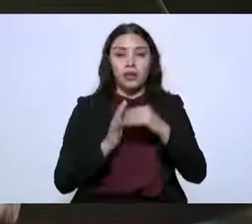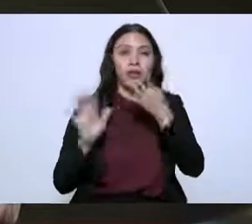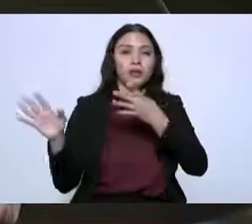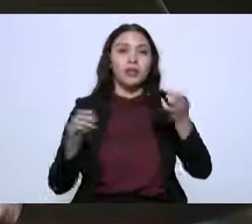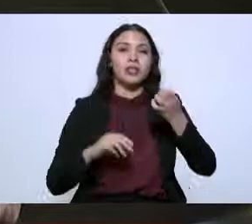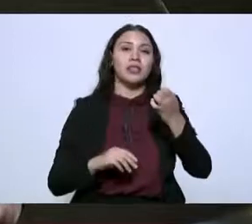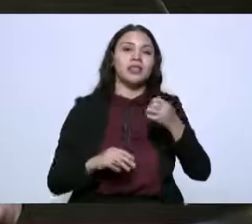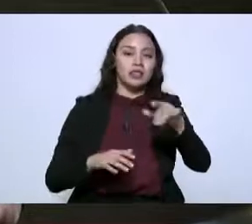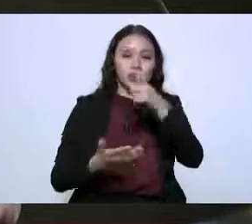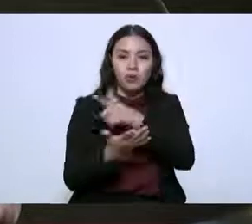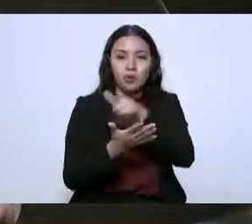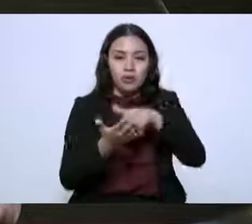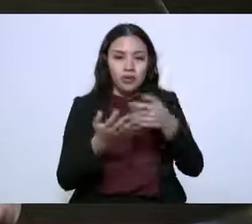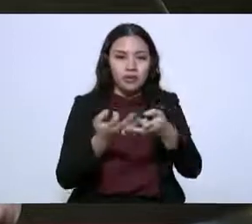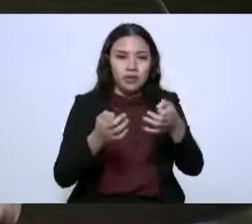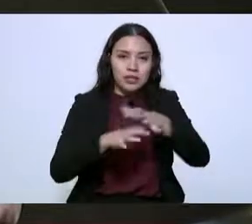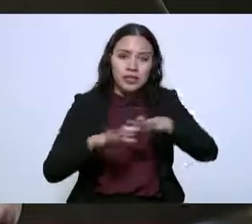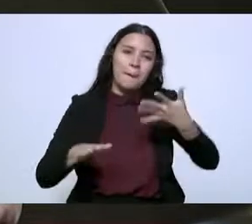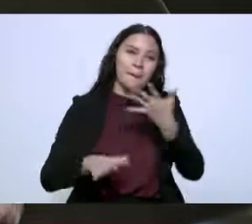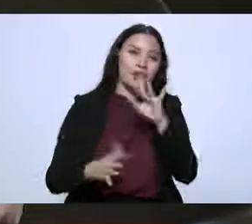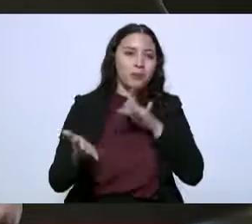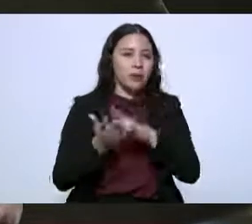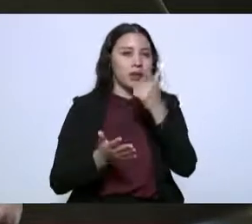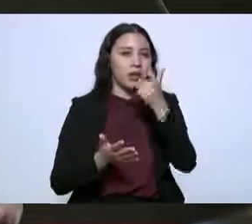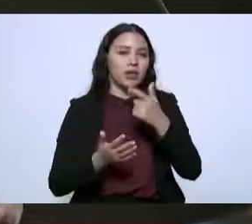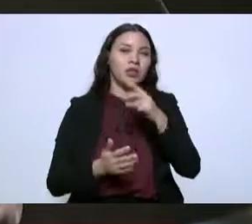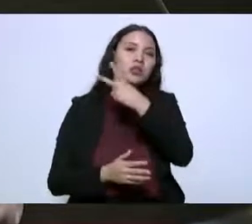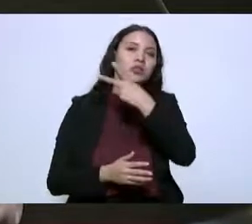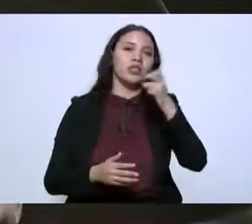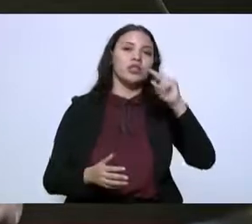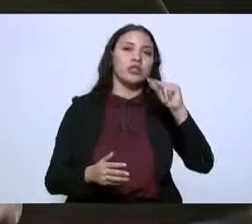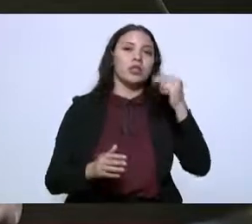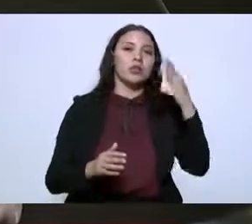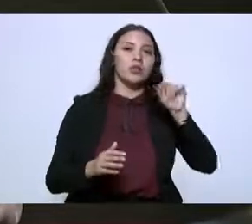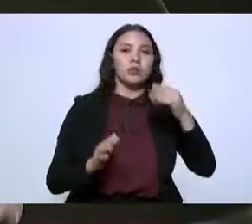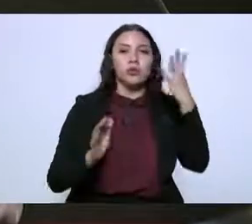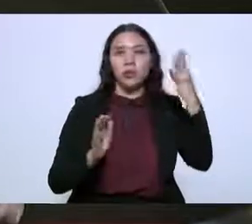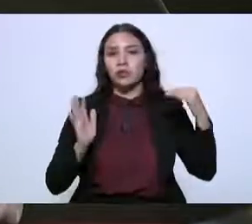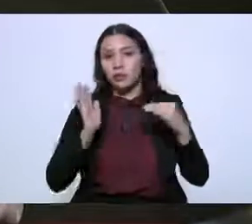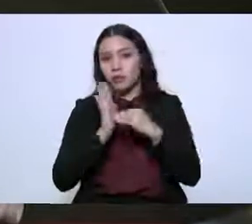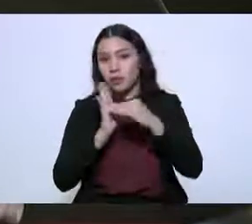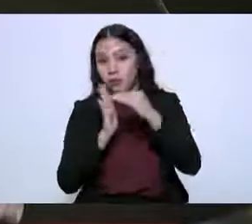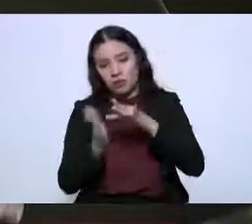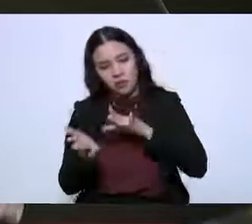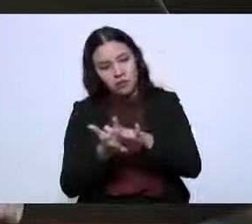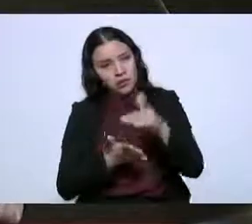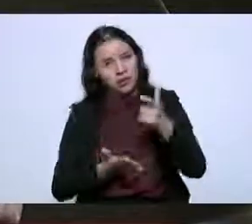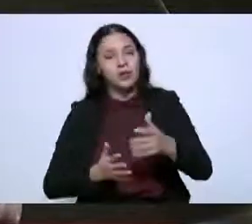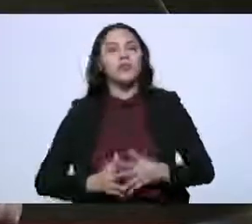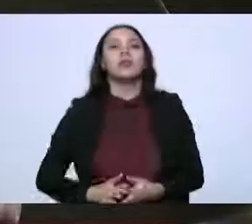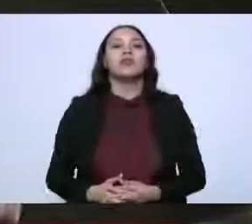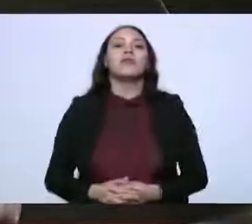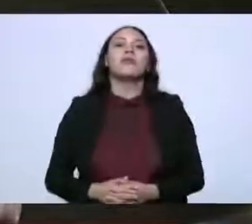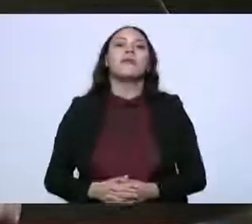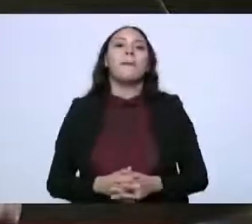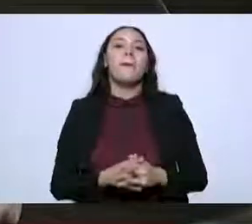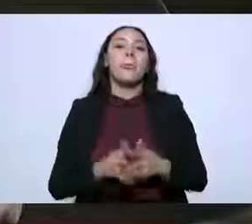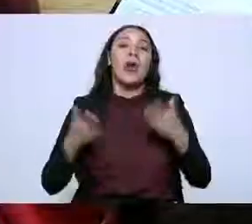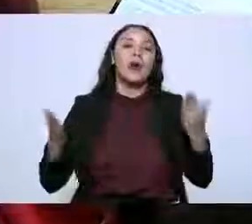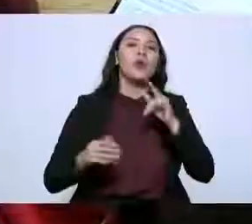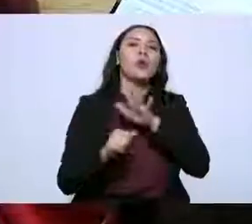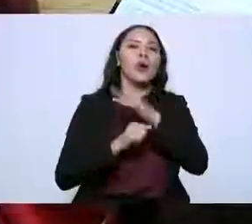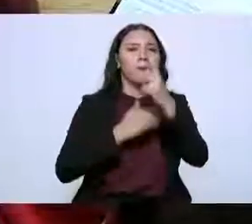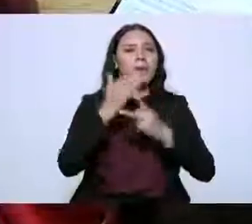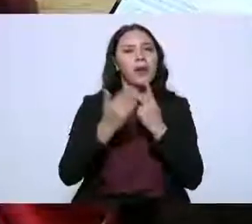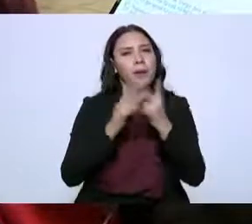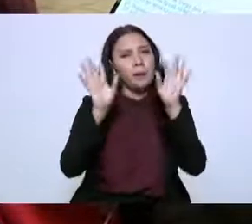hectáreas y con un monto total de 284.4 millones de pesos. Los programas